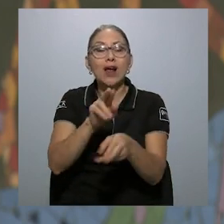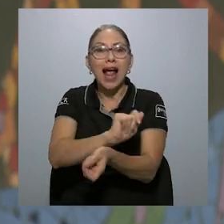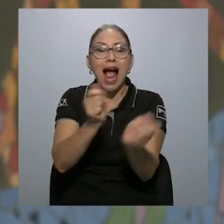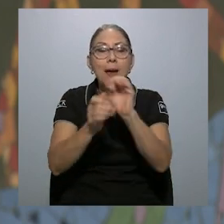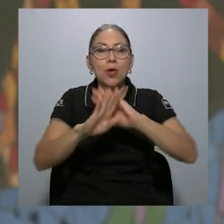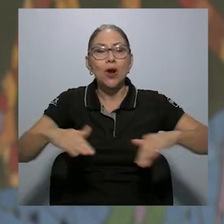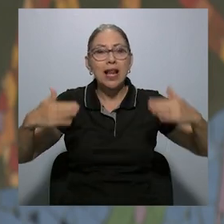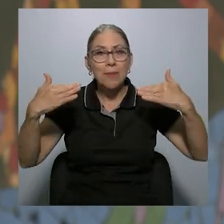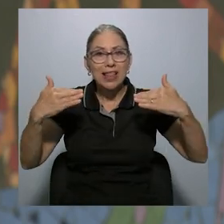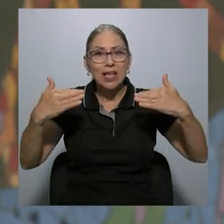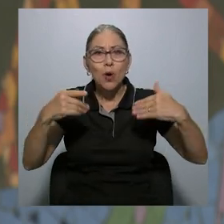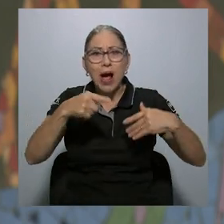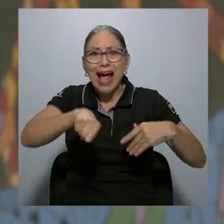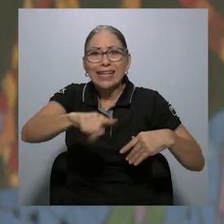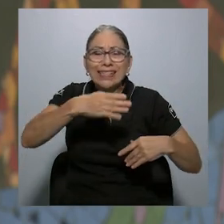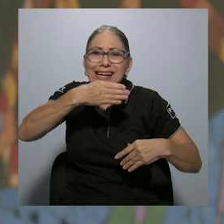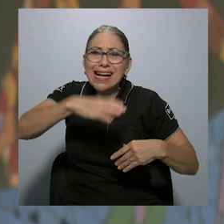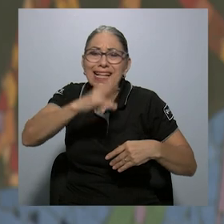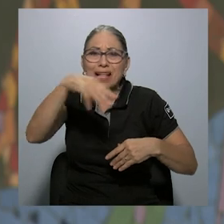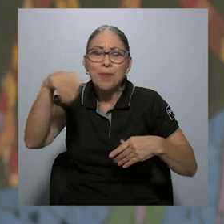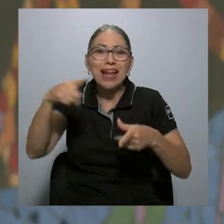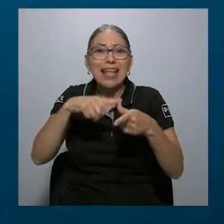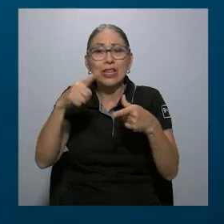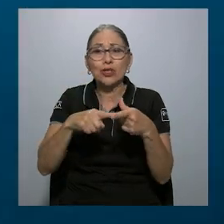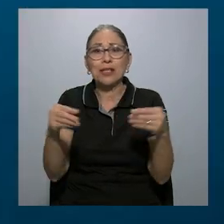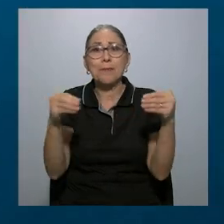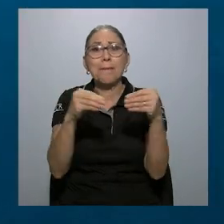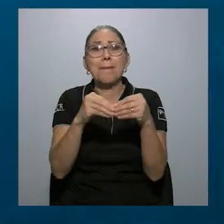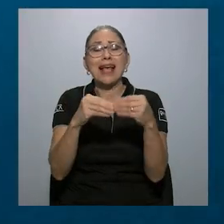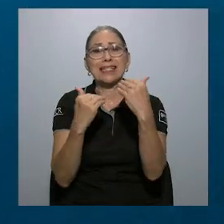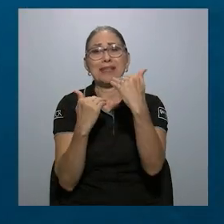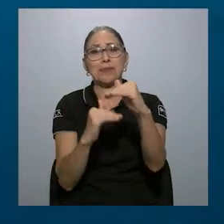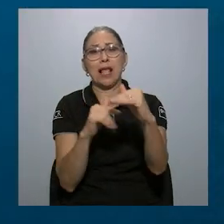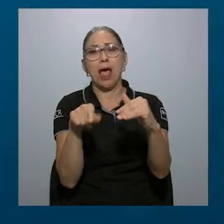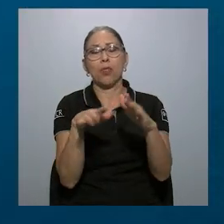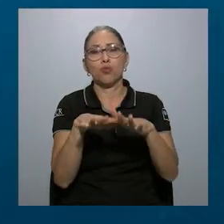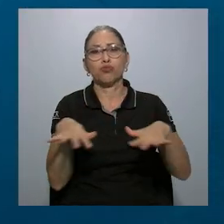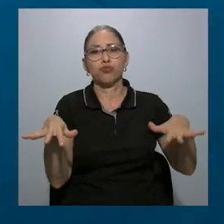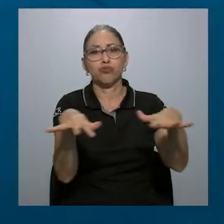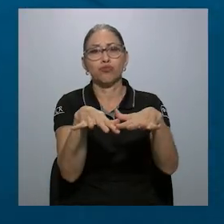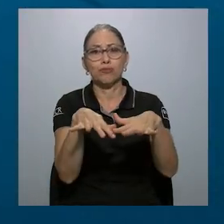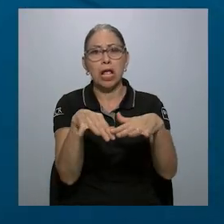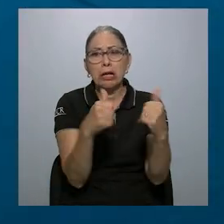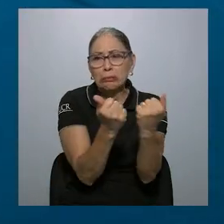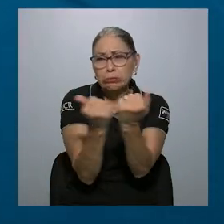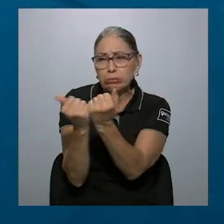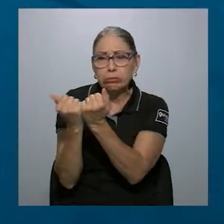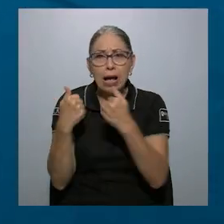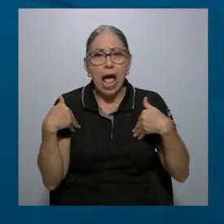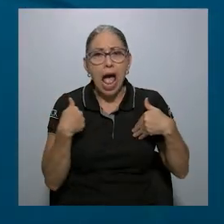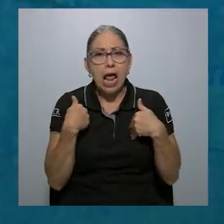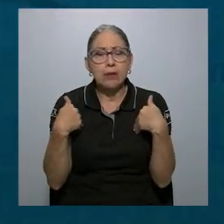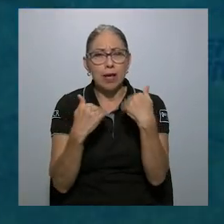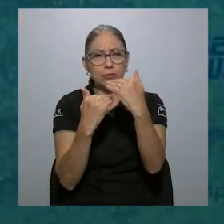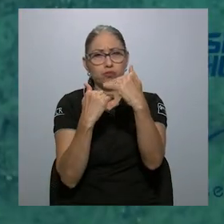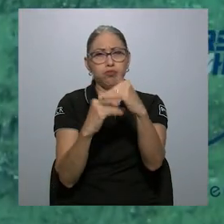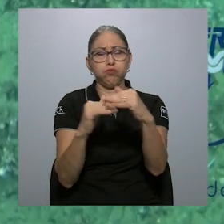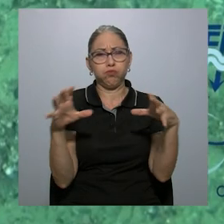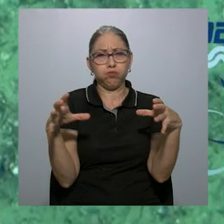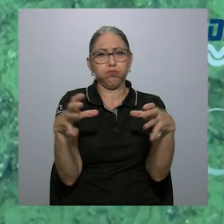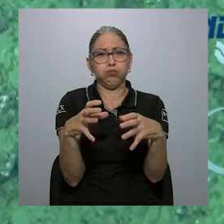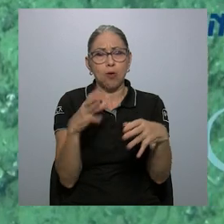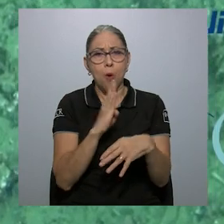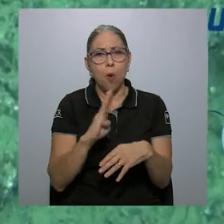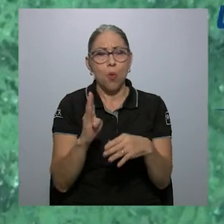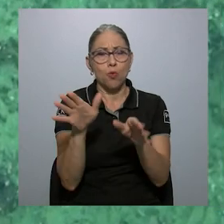climático, a ocupar un menor espacio en la columna de agua. Esta concentración de las especies en un espacio más